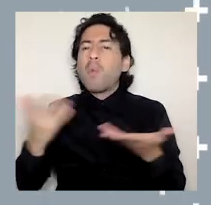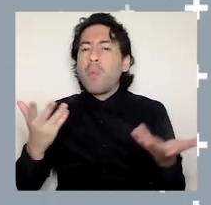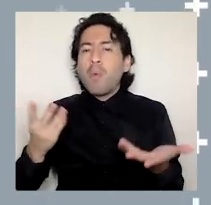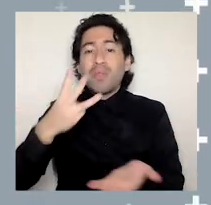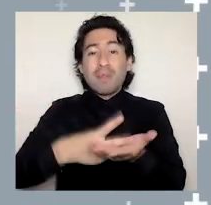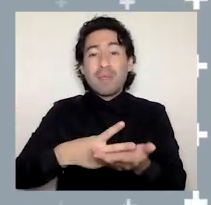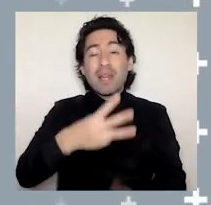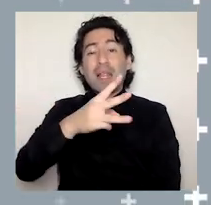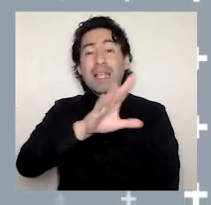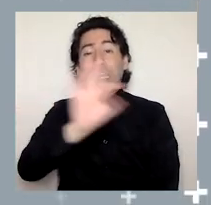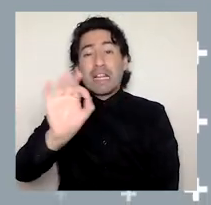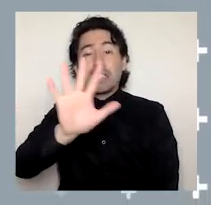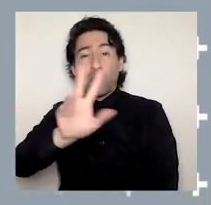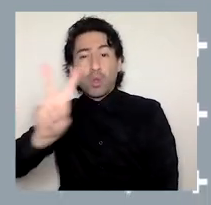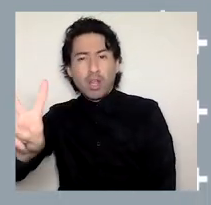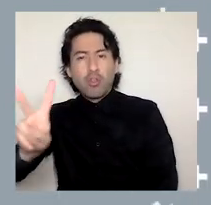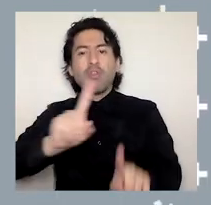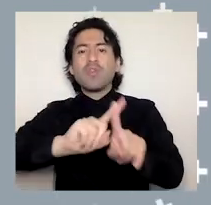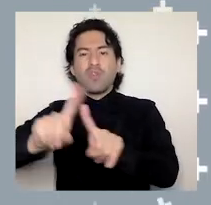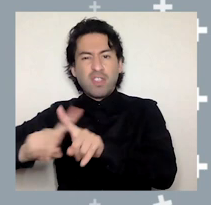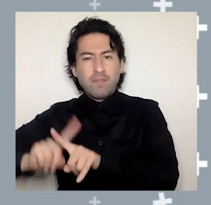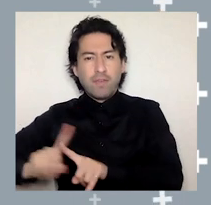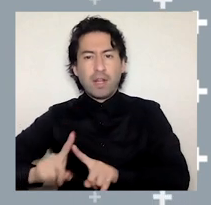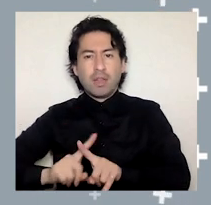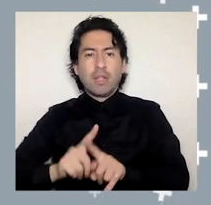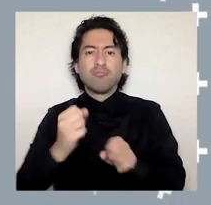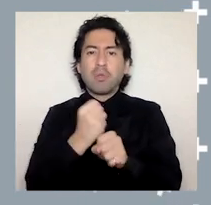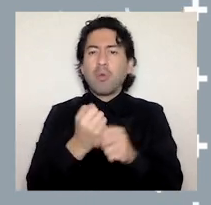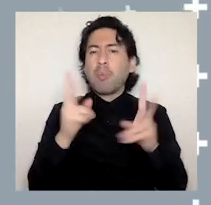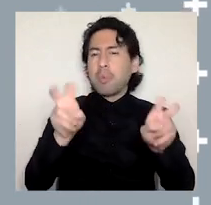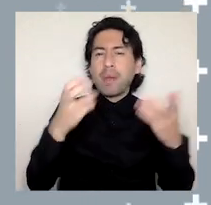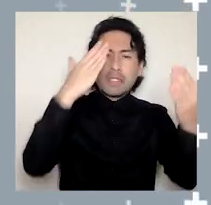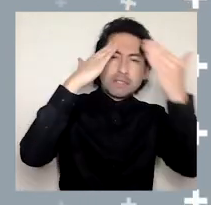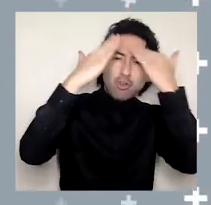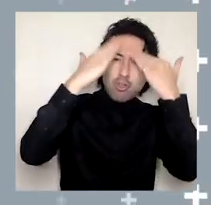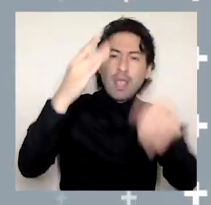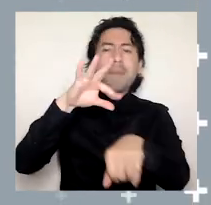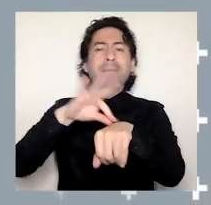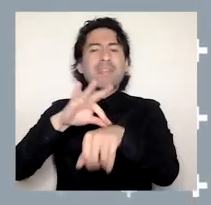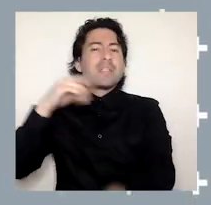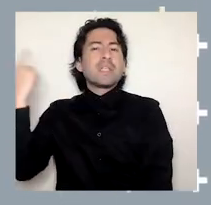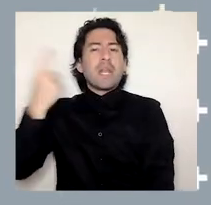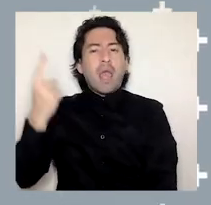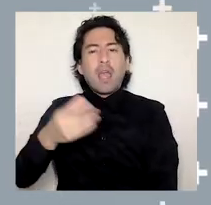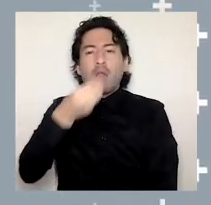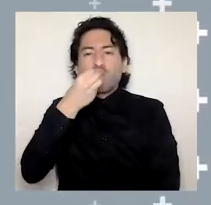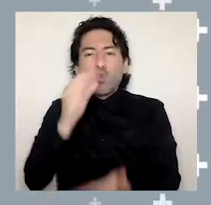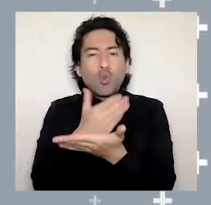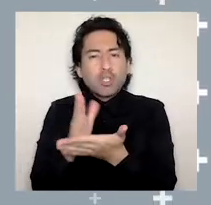acciones telemáticas en áreas de Psicología, de Medicina General, Nutrición, entre otras.